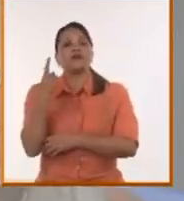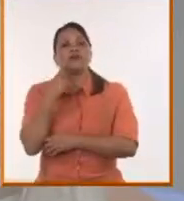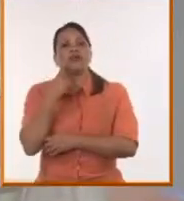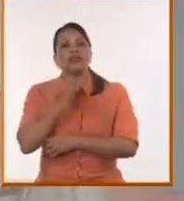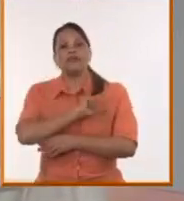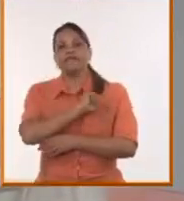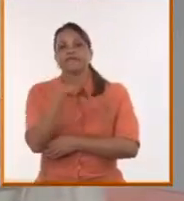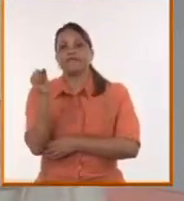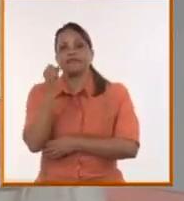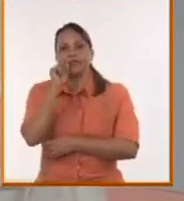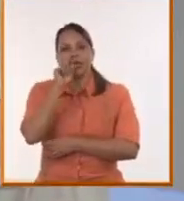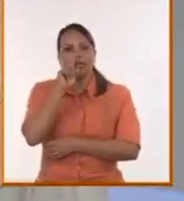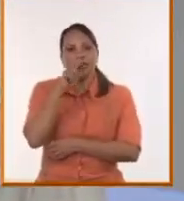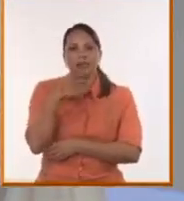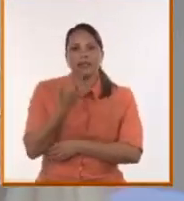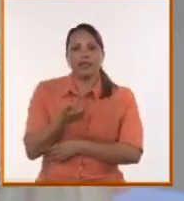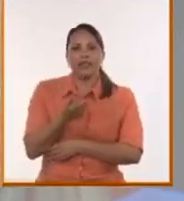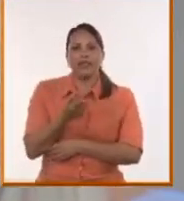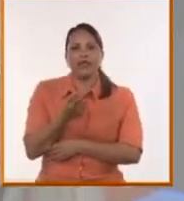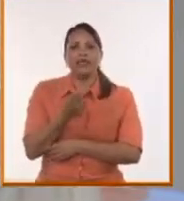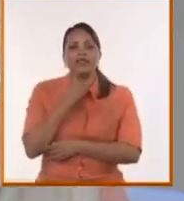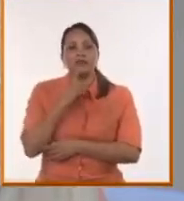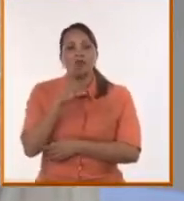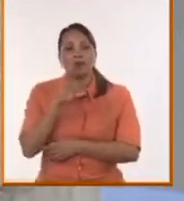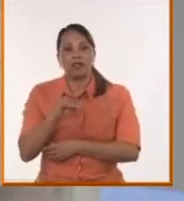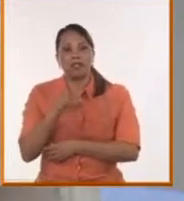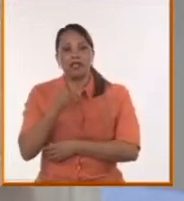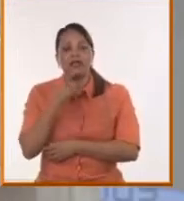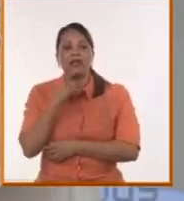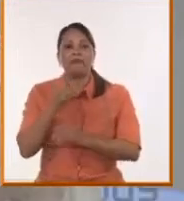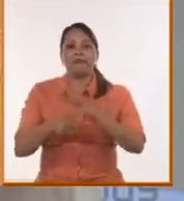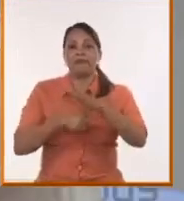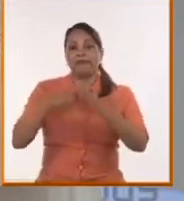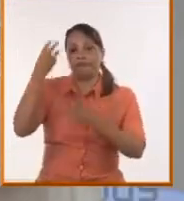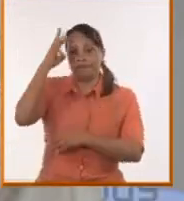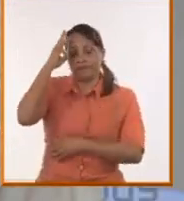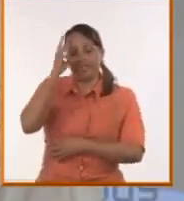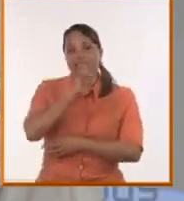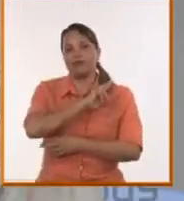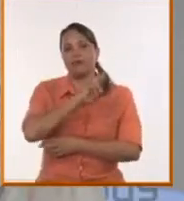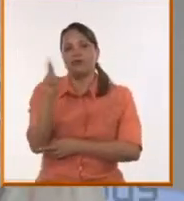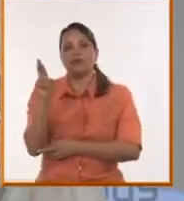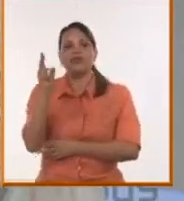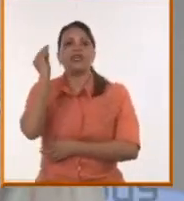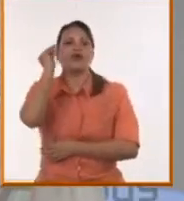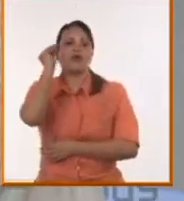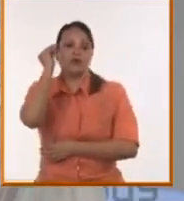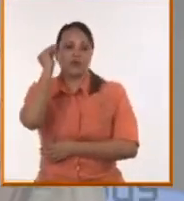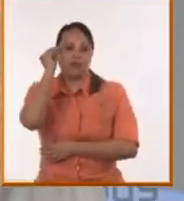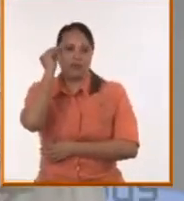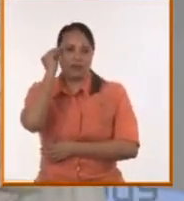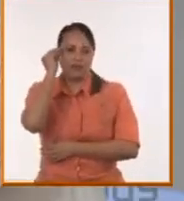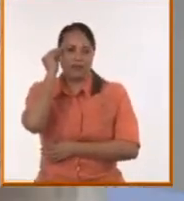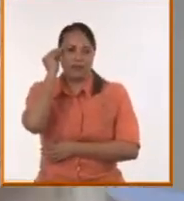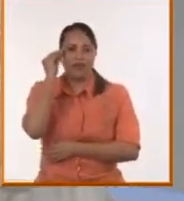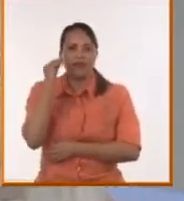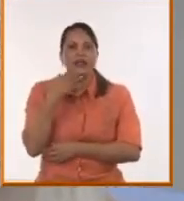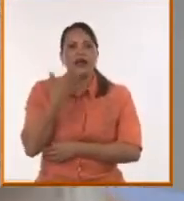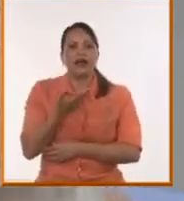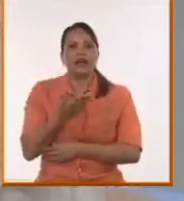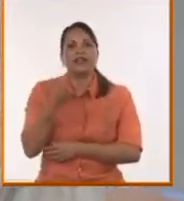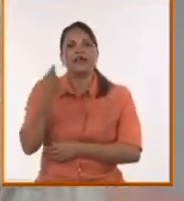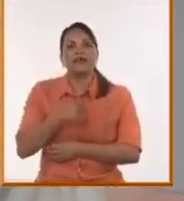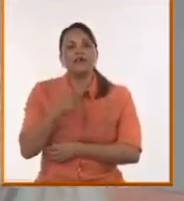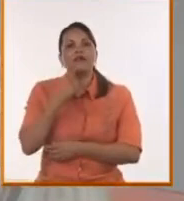es como dice Andrés Manuel López Obrador, que ya lo dirá Alina, presidente de México, la revolución de las conciencias. Es decir, cómo realmente